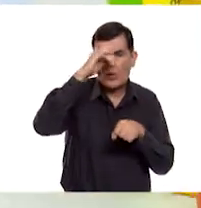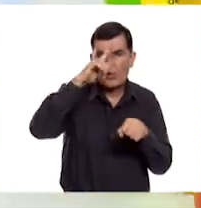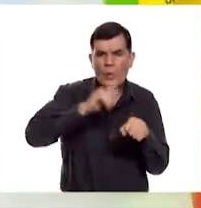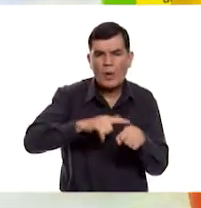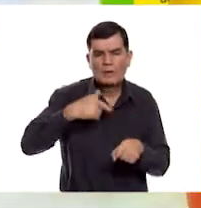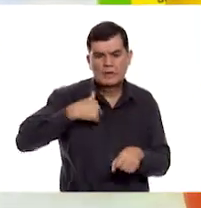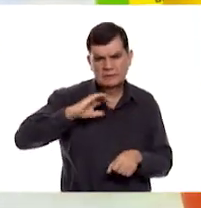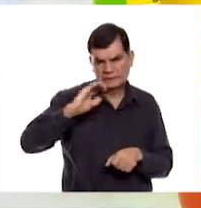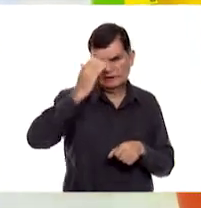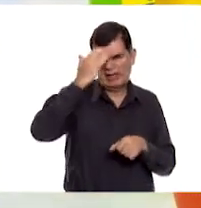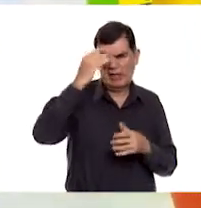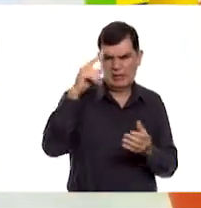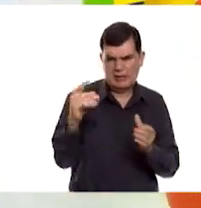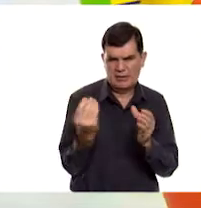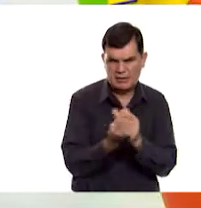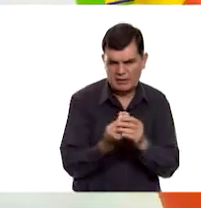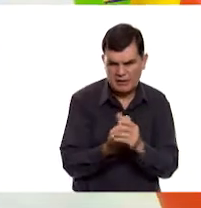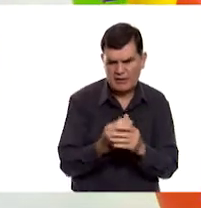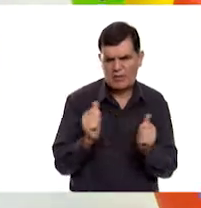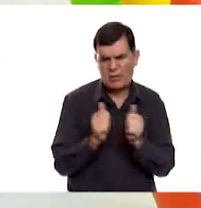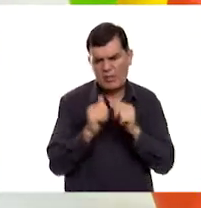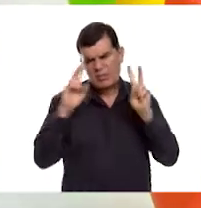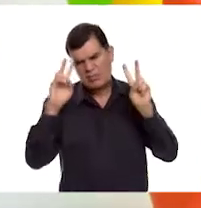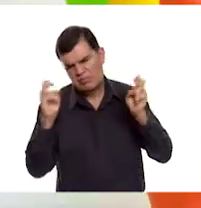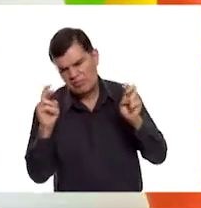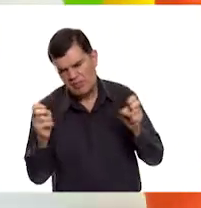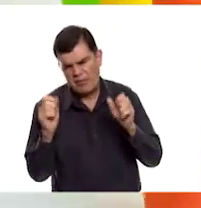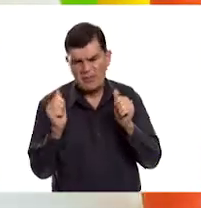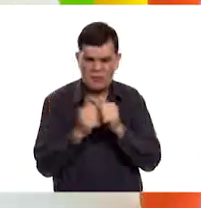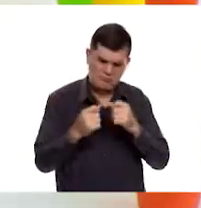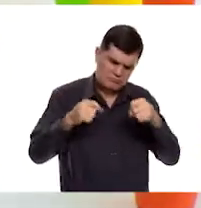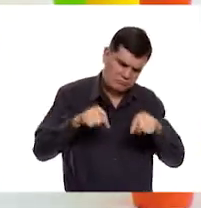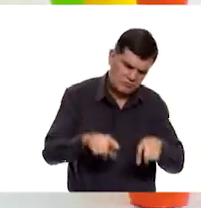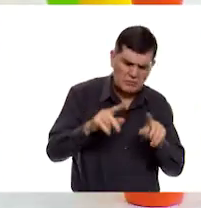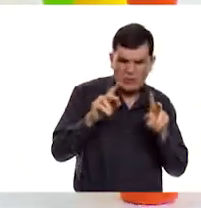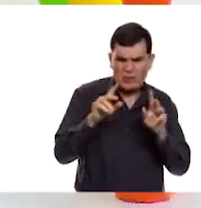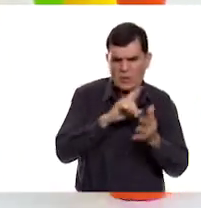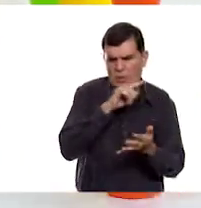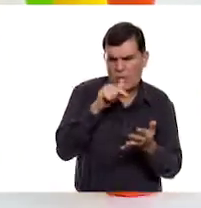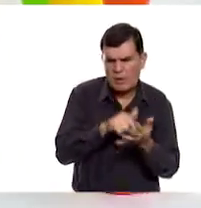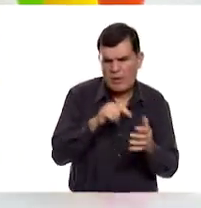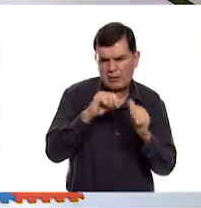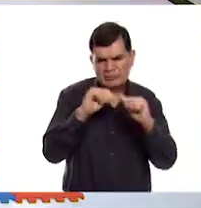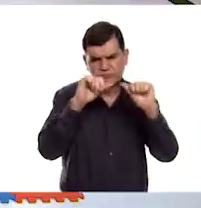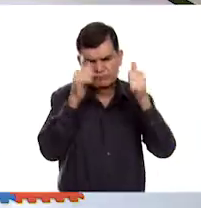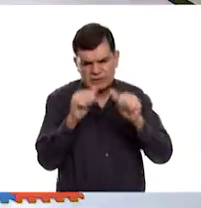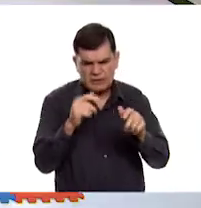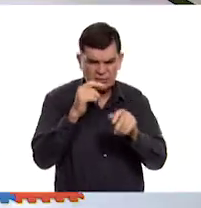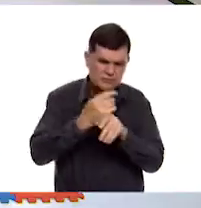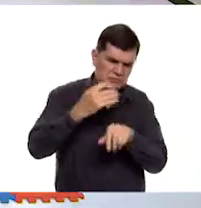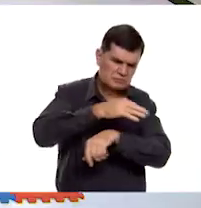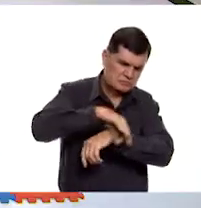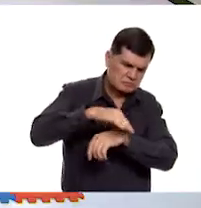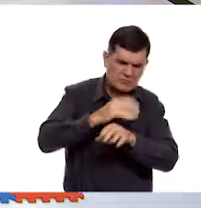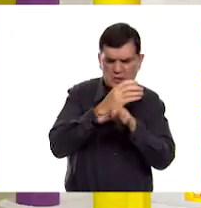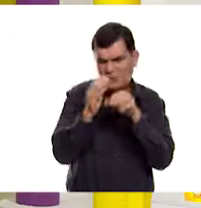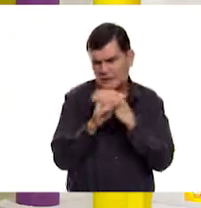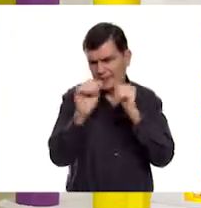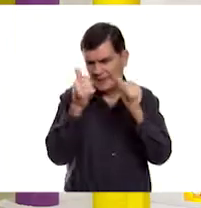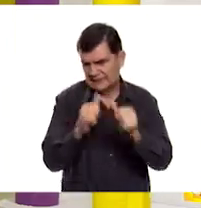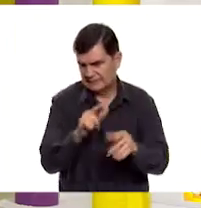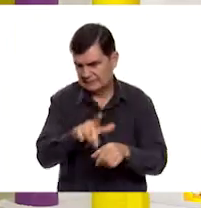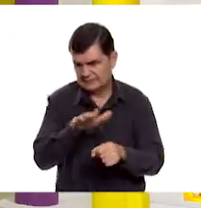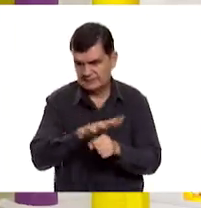conocimos en clase, revisando algunos temas o en sí mismo el lugar por su arquitectura o alguna otra cuestión artística.